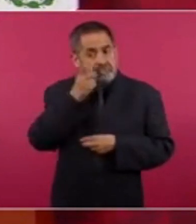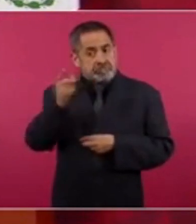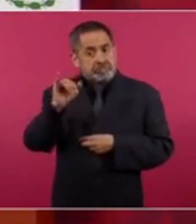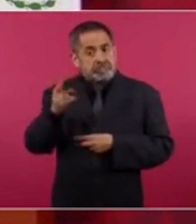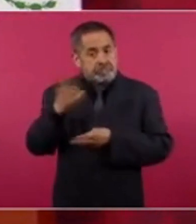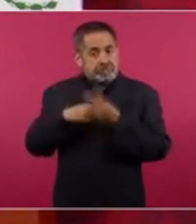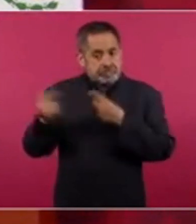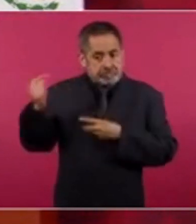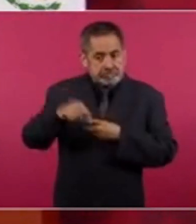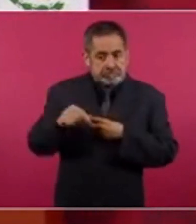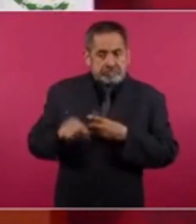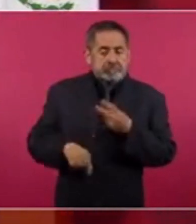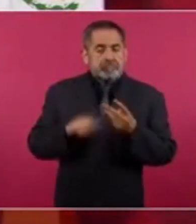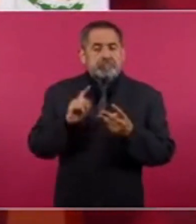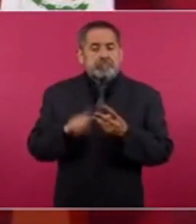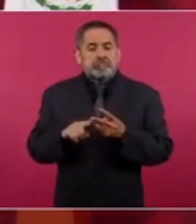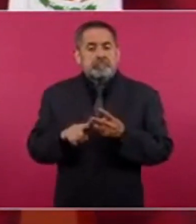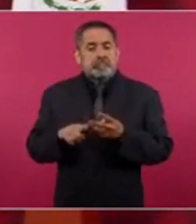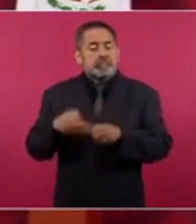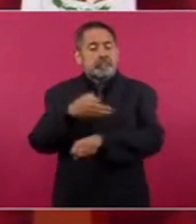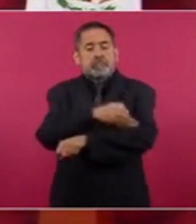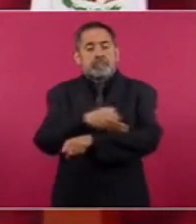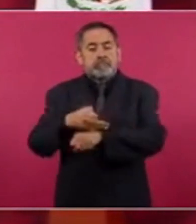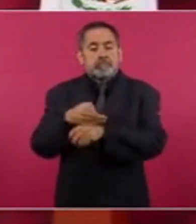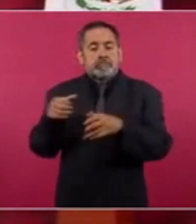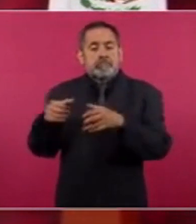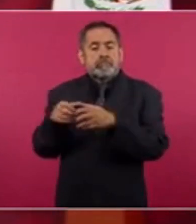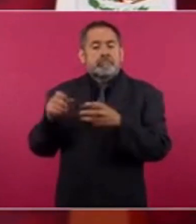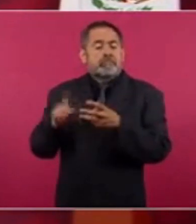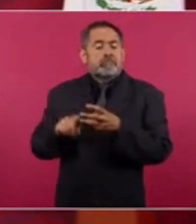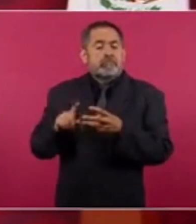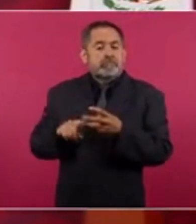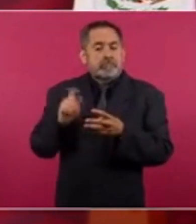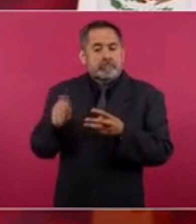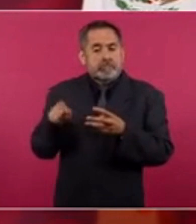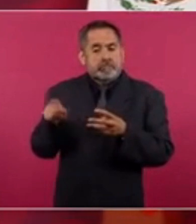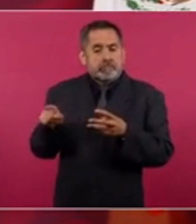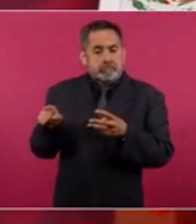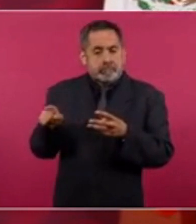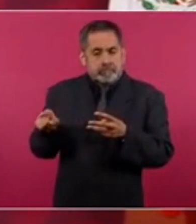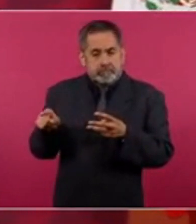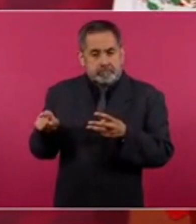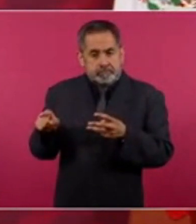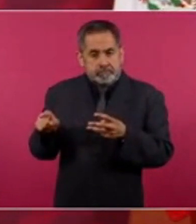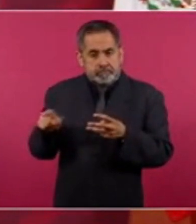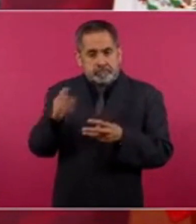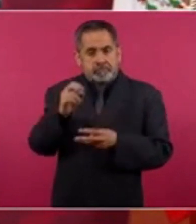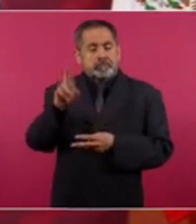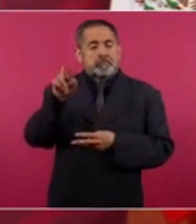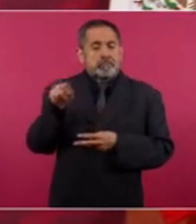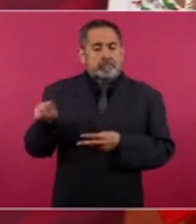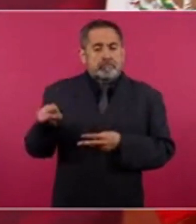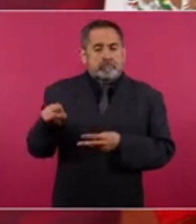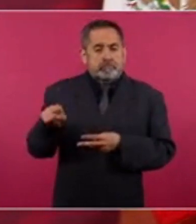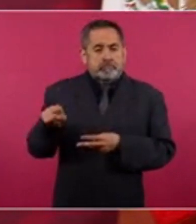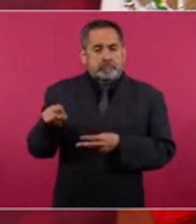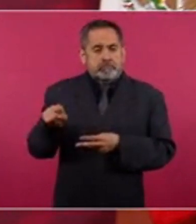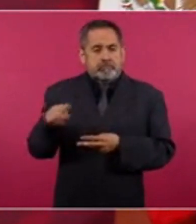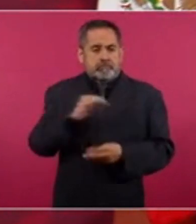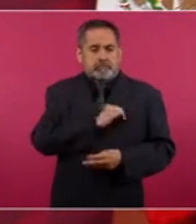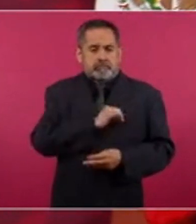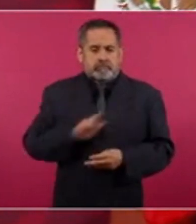viene. Viene en la familia del doctor Luther King.